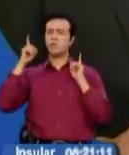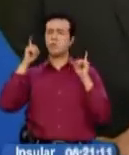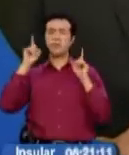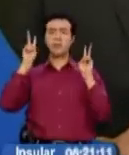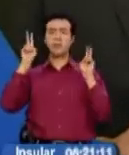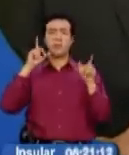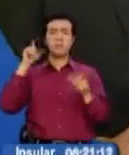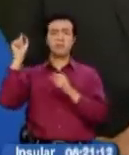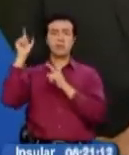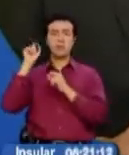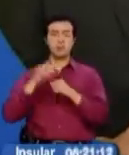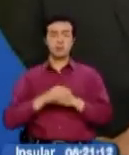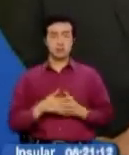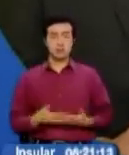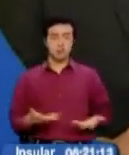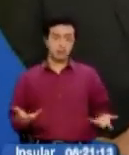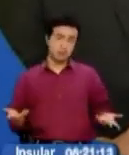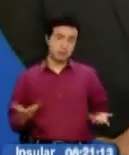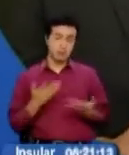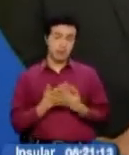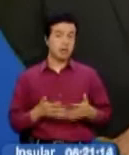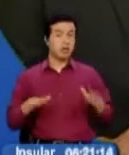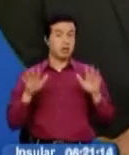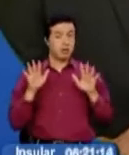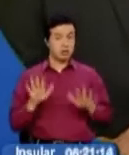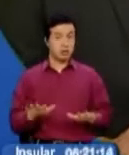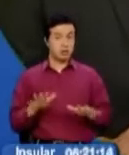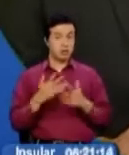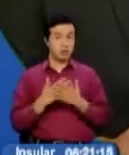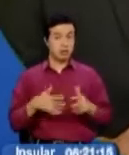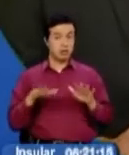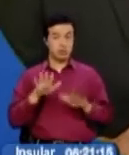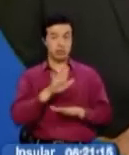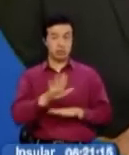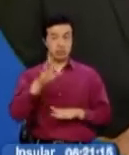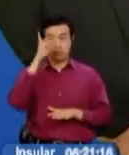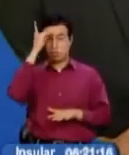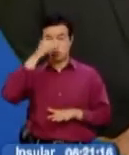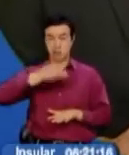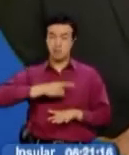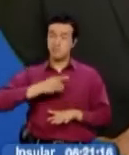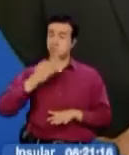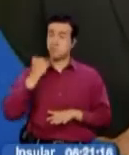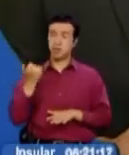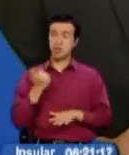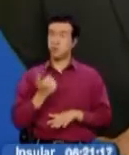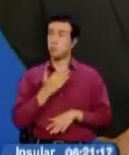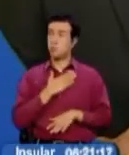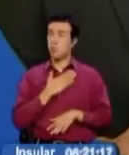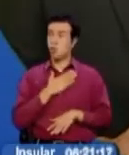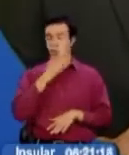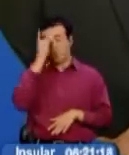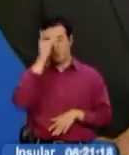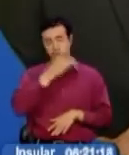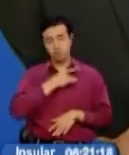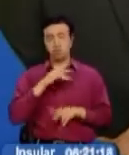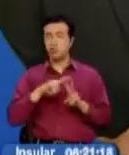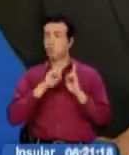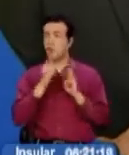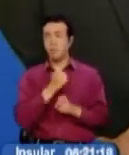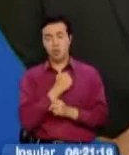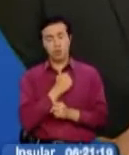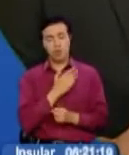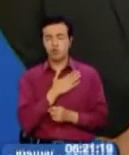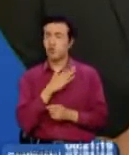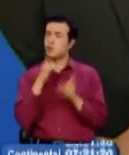de la migración. En ese caso, la Gran Bretaña opta por tener sus propias decisiones en sus propias